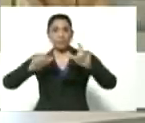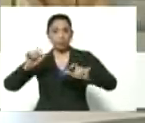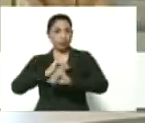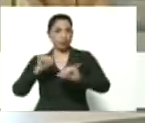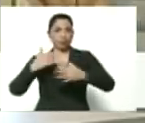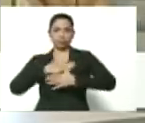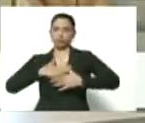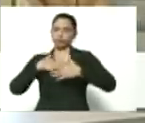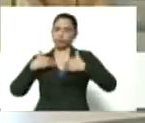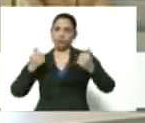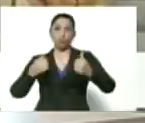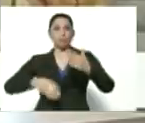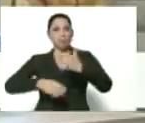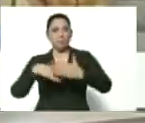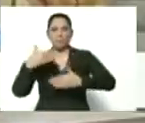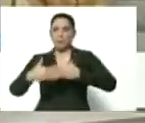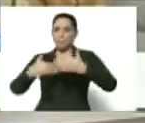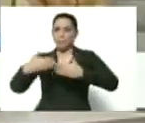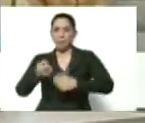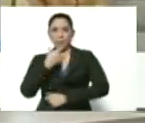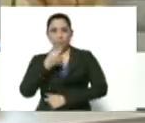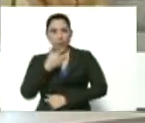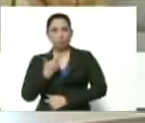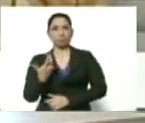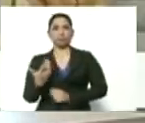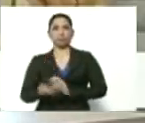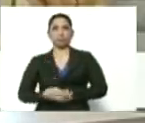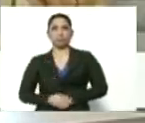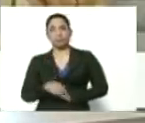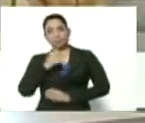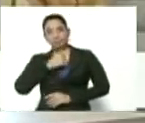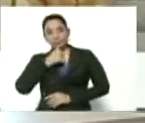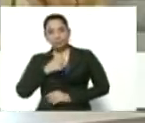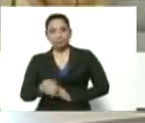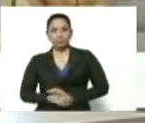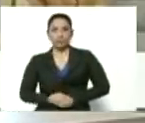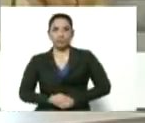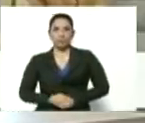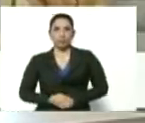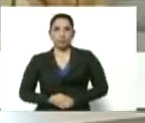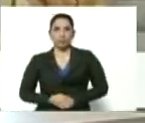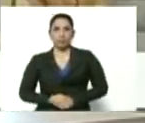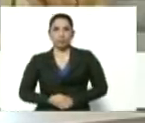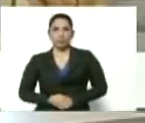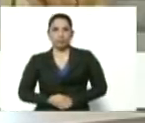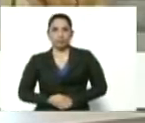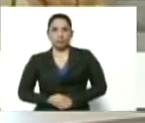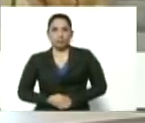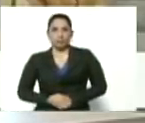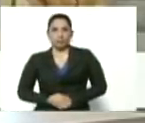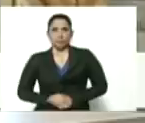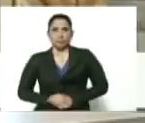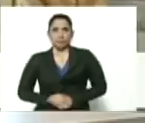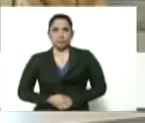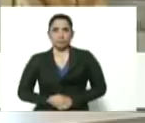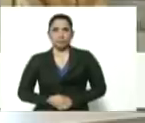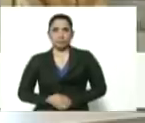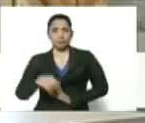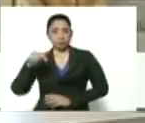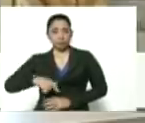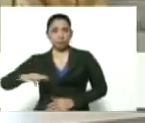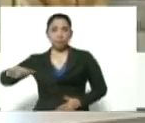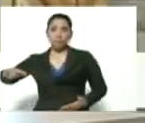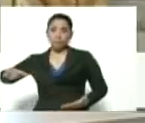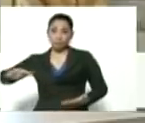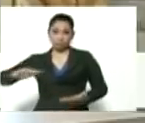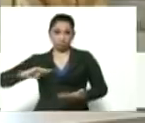Y así vamos, con tratamiento, con paciencia. Hoy llegó un nuevo